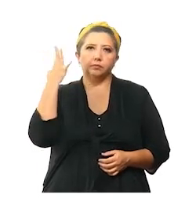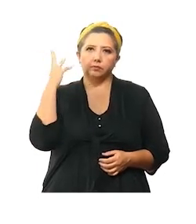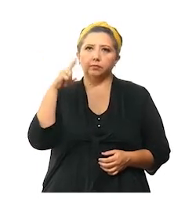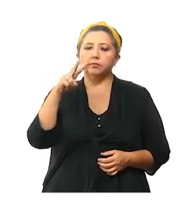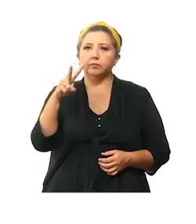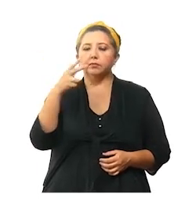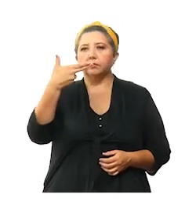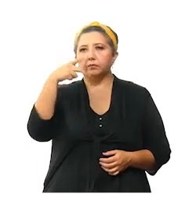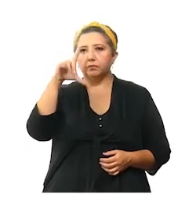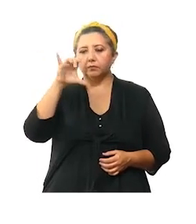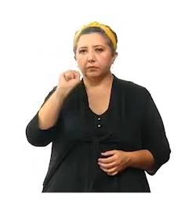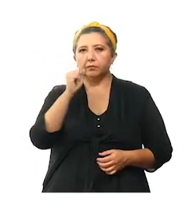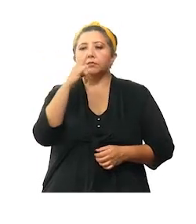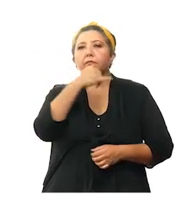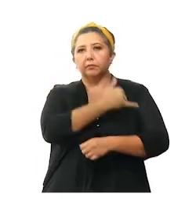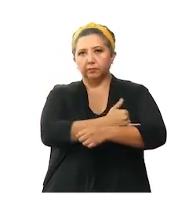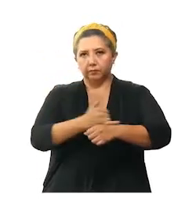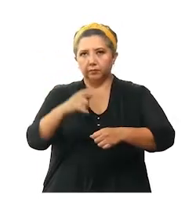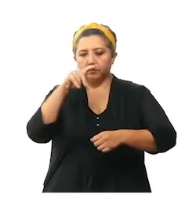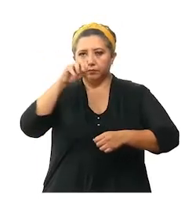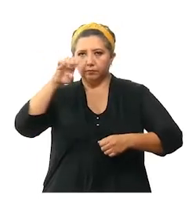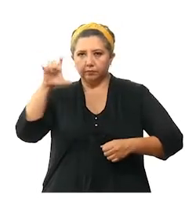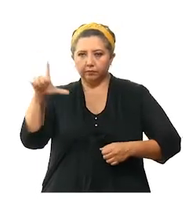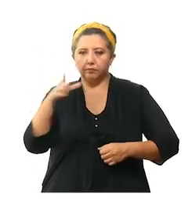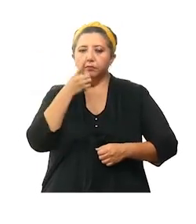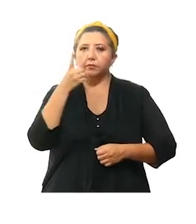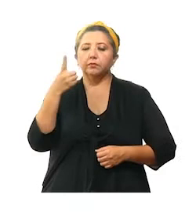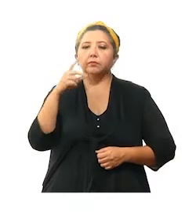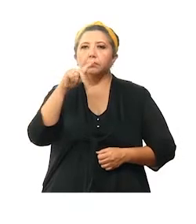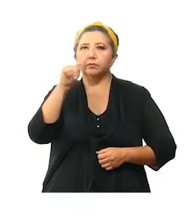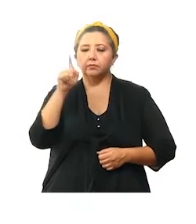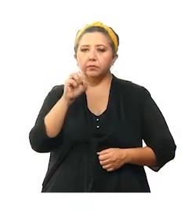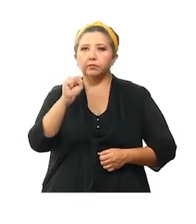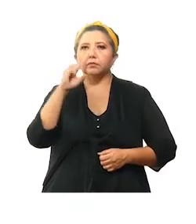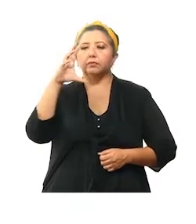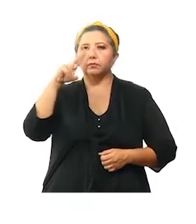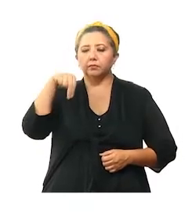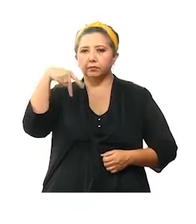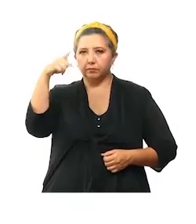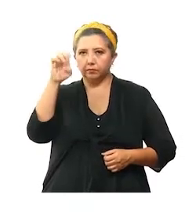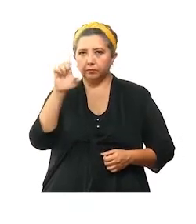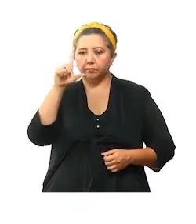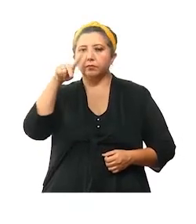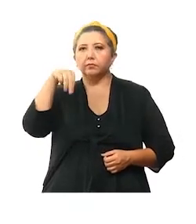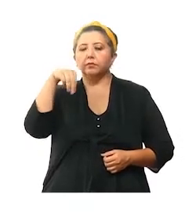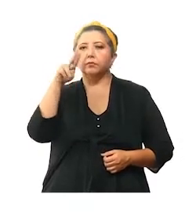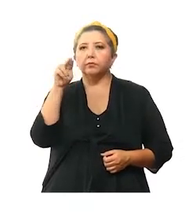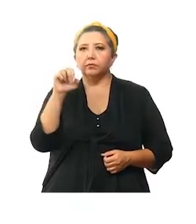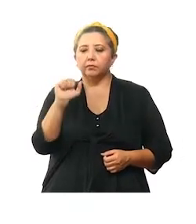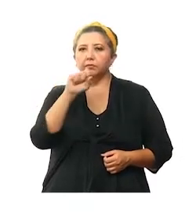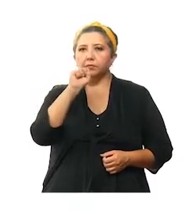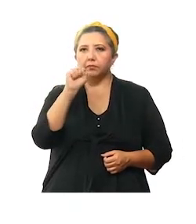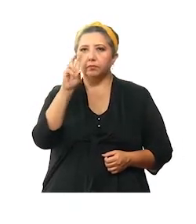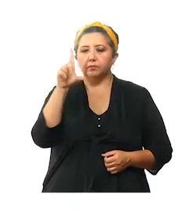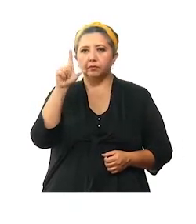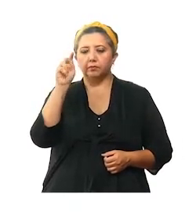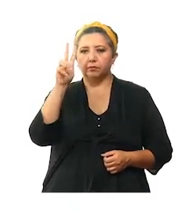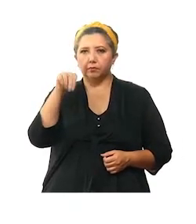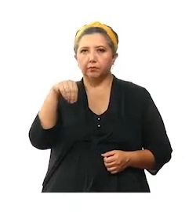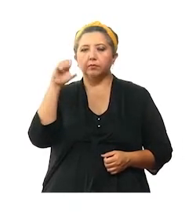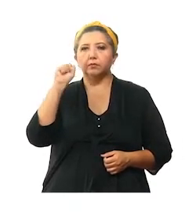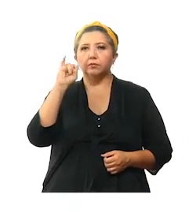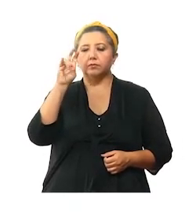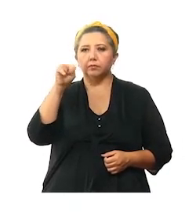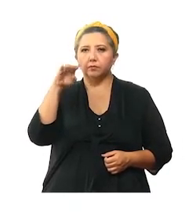2 en Jalachó y Zamal, Temozón y Ticul, y 1 en Buczotz, Concal, San, Muna, Oshcuscab, Sacalum, Santa Elena,